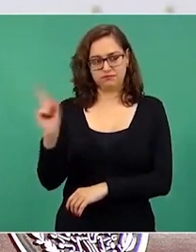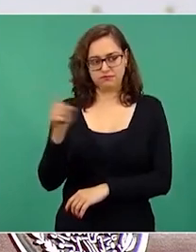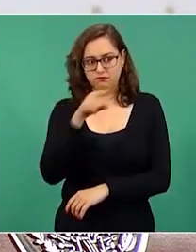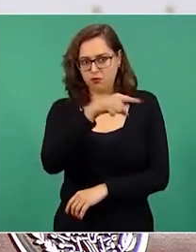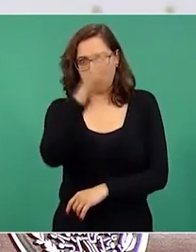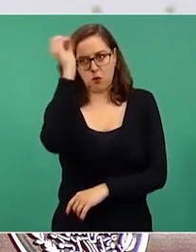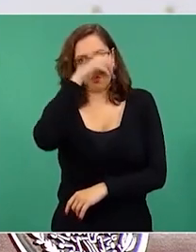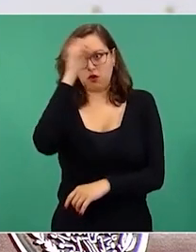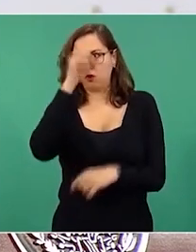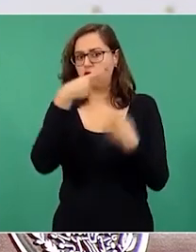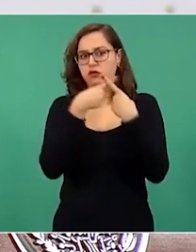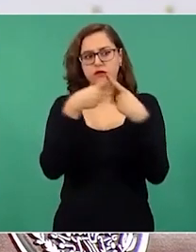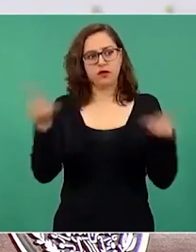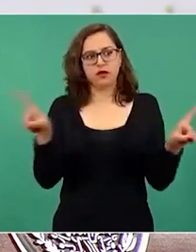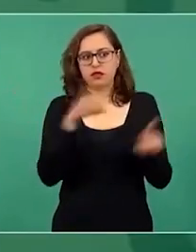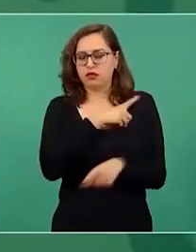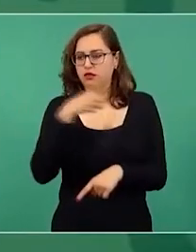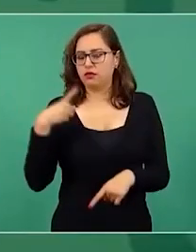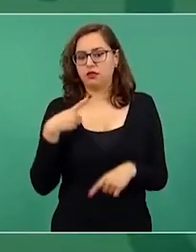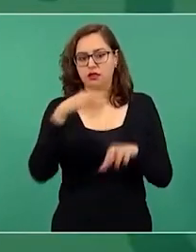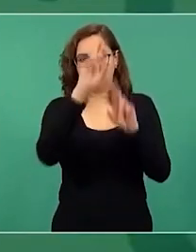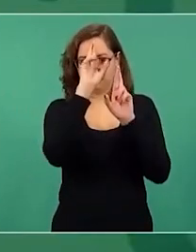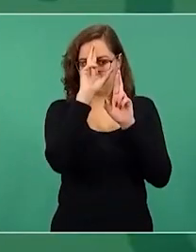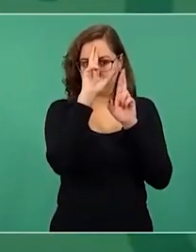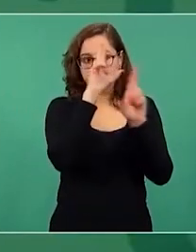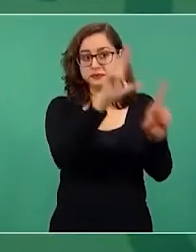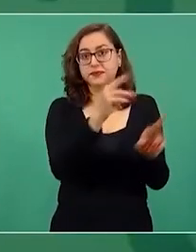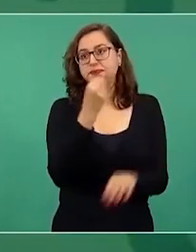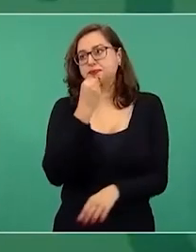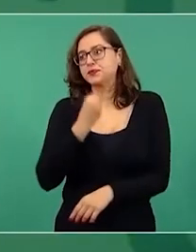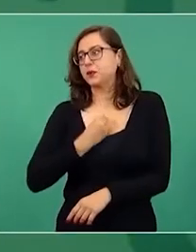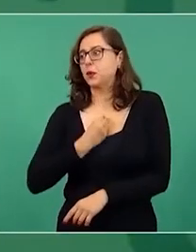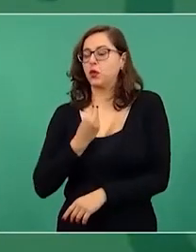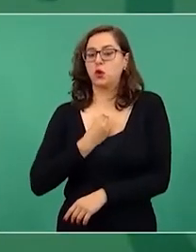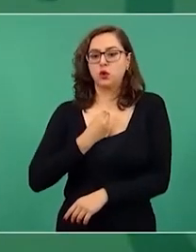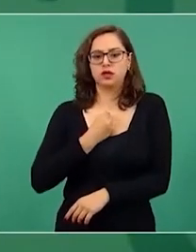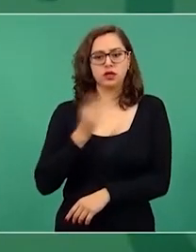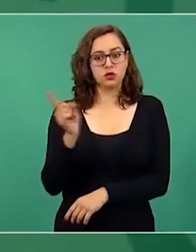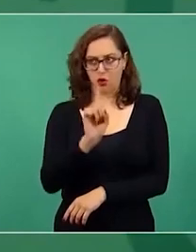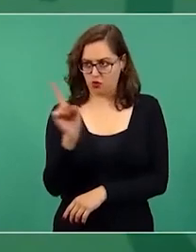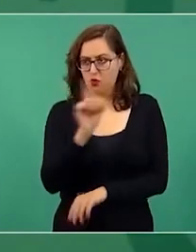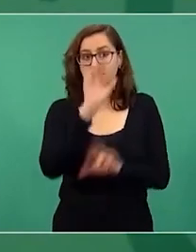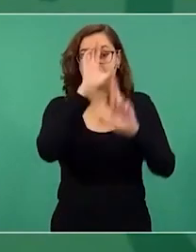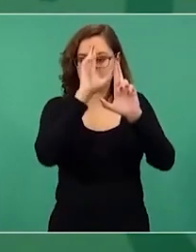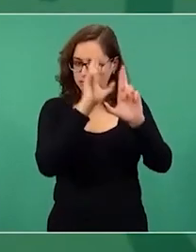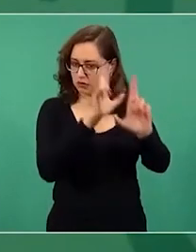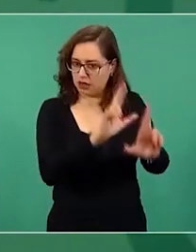no me gusta la palabra tolerancia, me gusta más la palabra respeto,